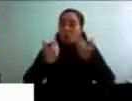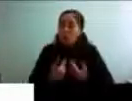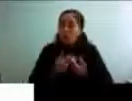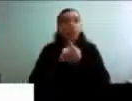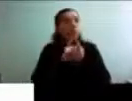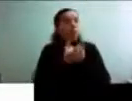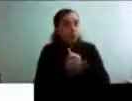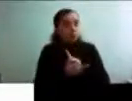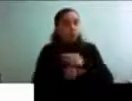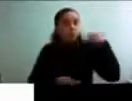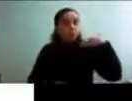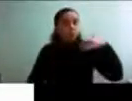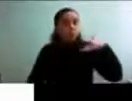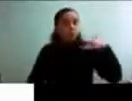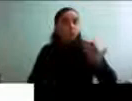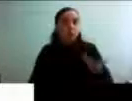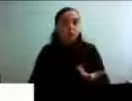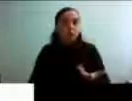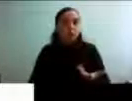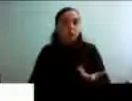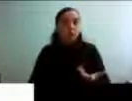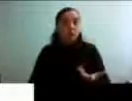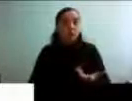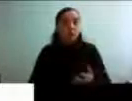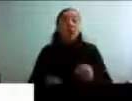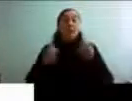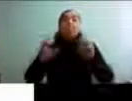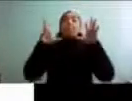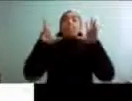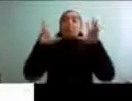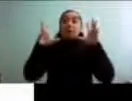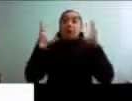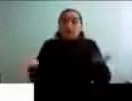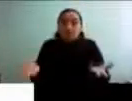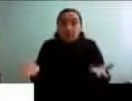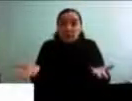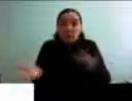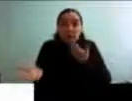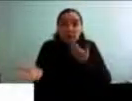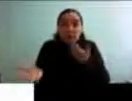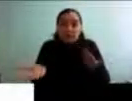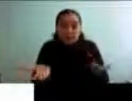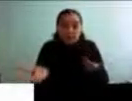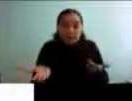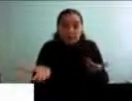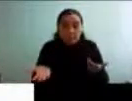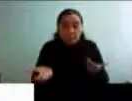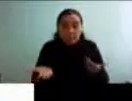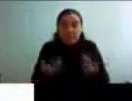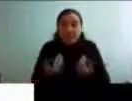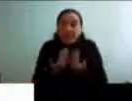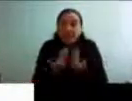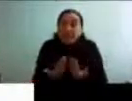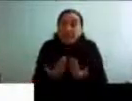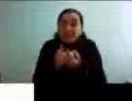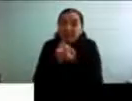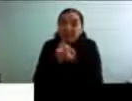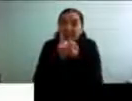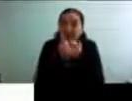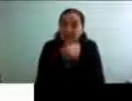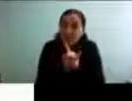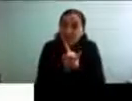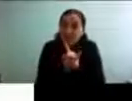súper importante, y que es bien impactante, además. Entonces, esos cambios que son bien